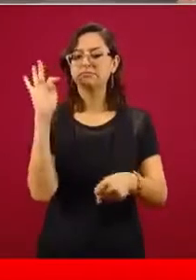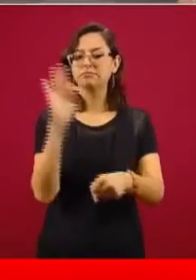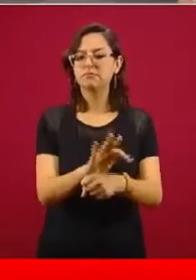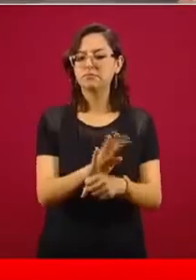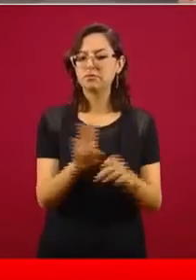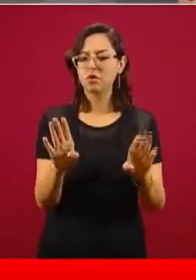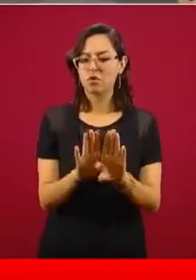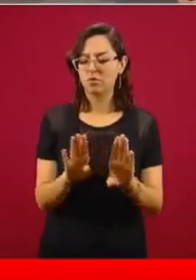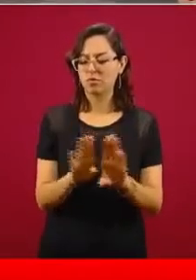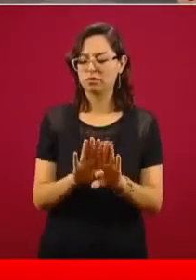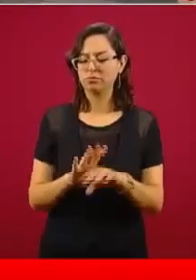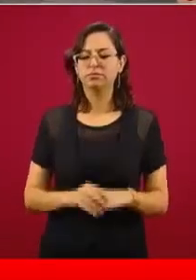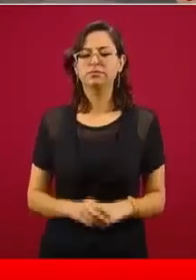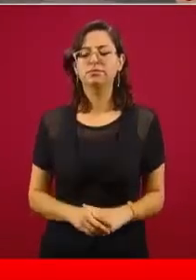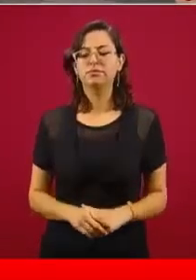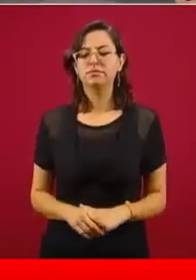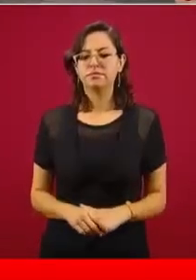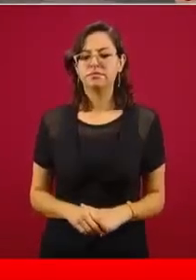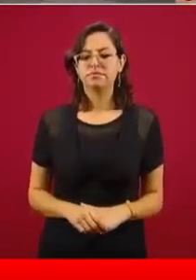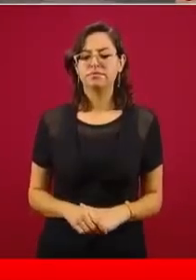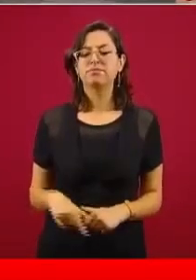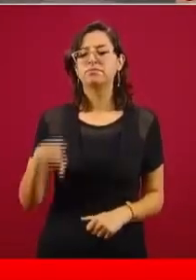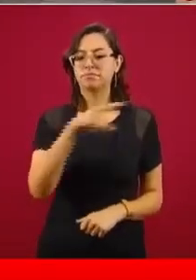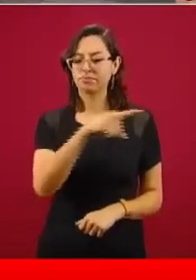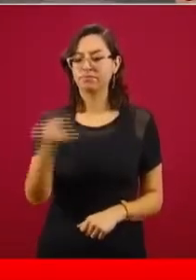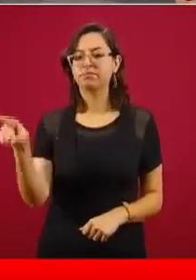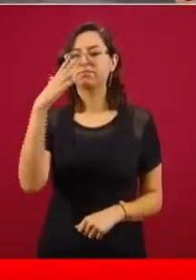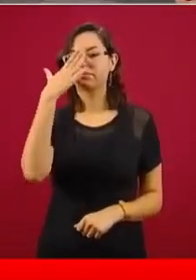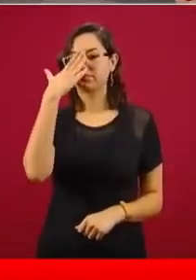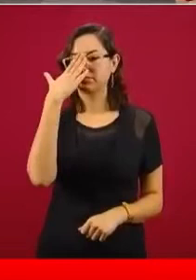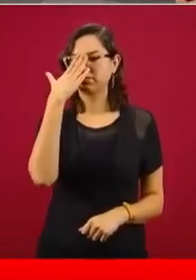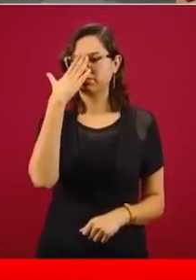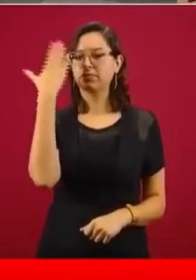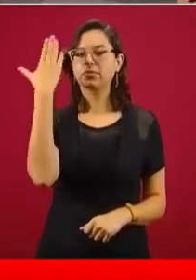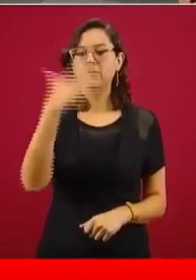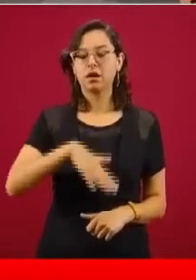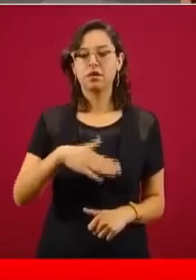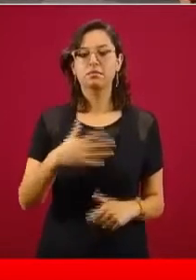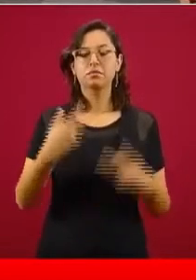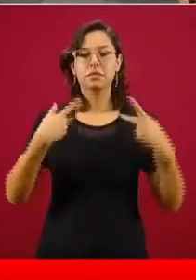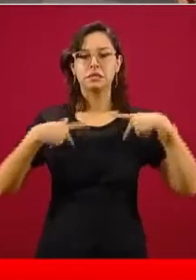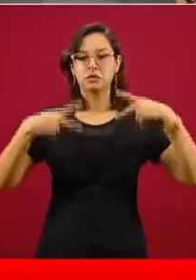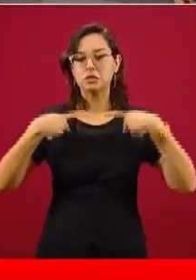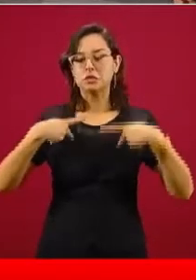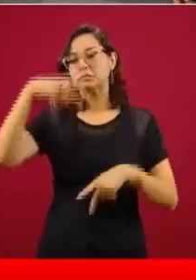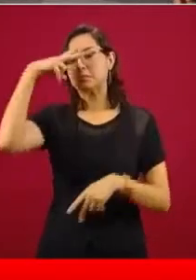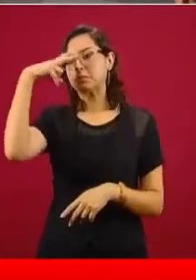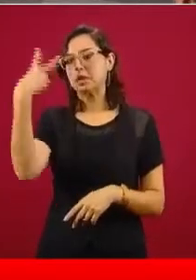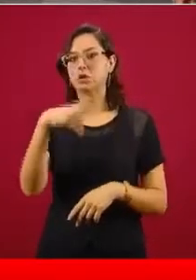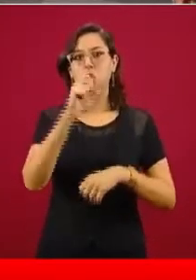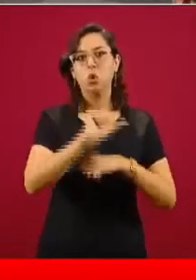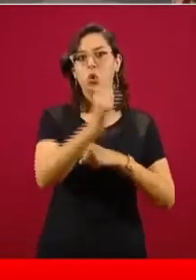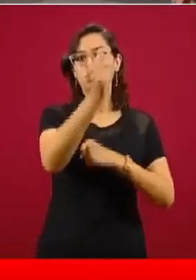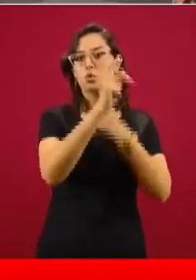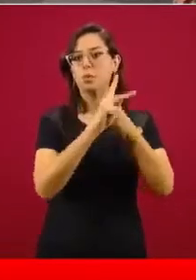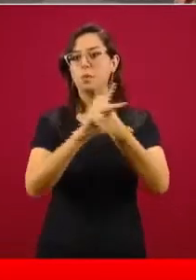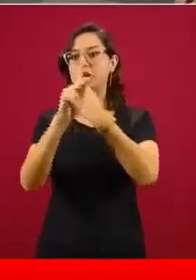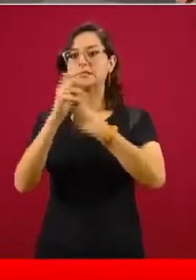La primera acción que ustedes también conocen tiene que ver con repatriación de mexicanas y mexicanos en el exterior.